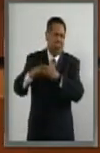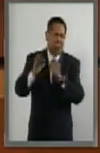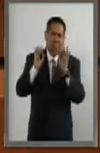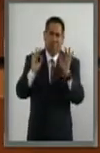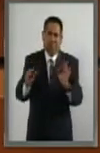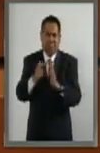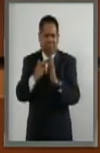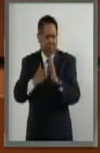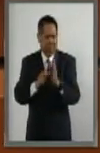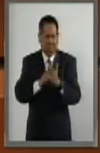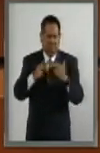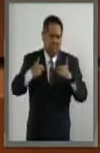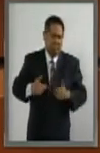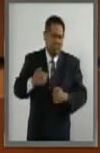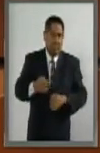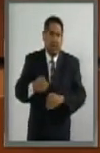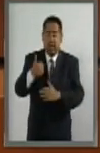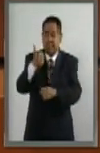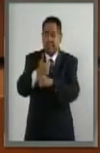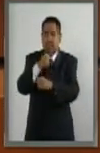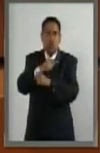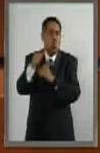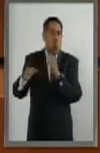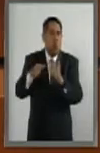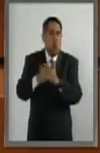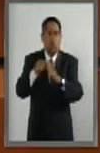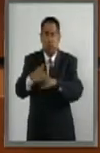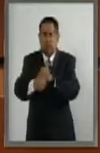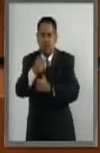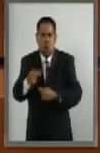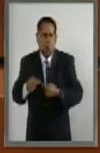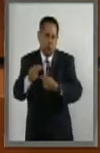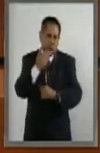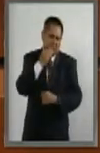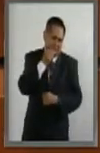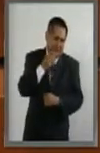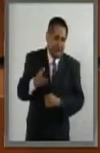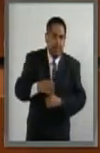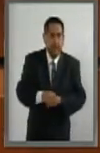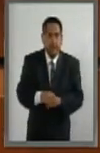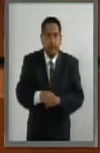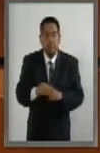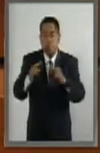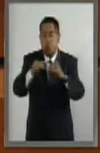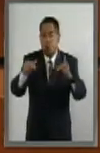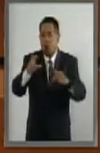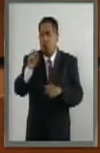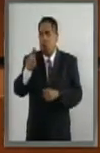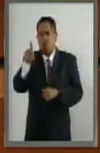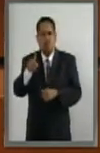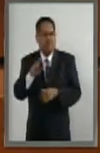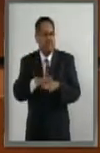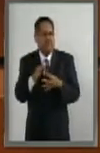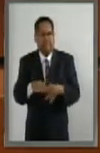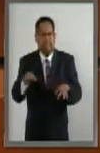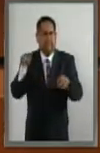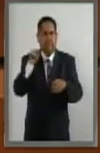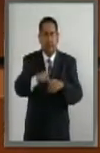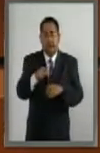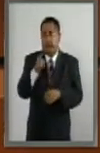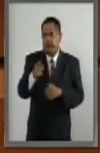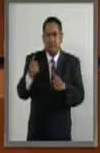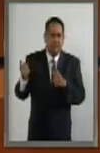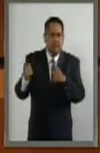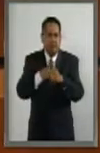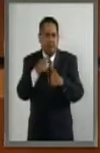refiere y el sexto en cuanto a la competitividad de sus negocios. La actividad noruega ante la ONU es de subrayarse, es de los